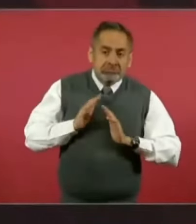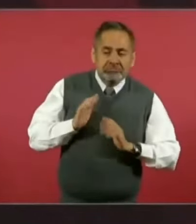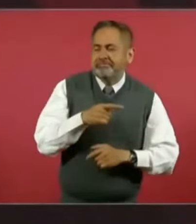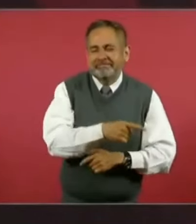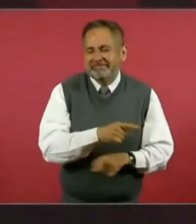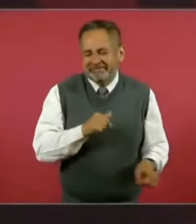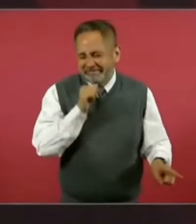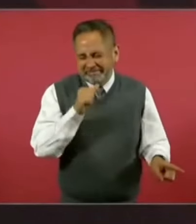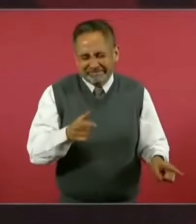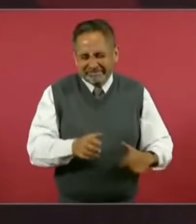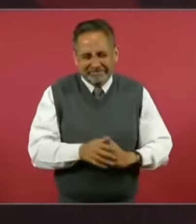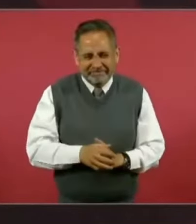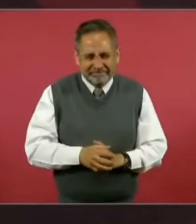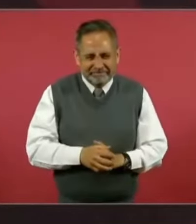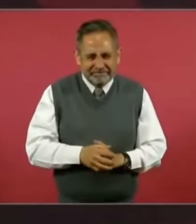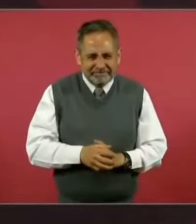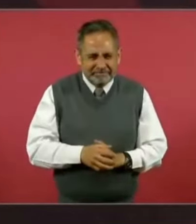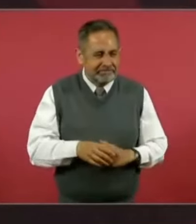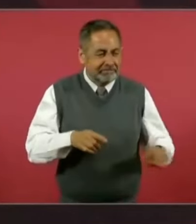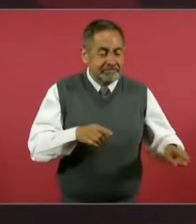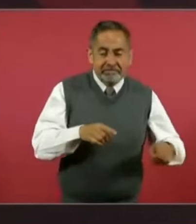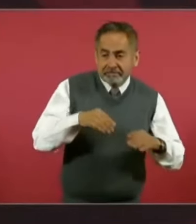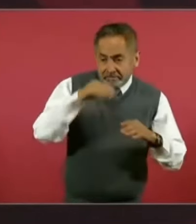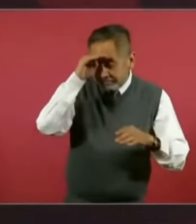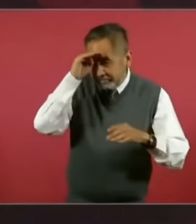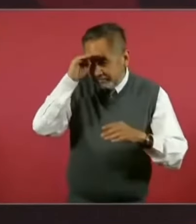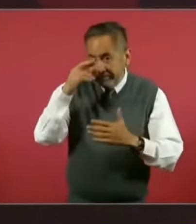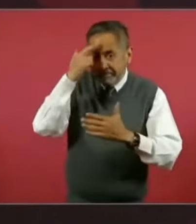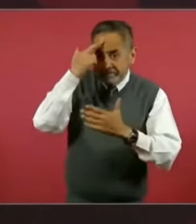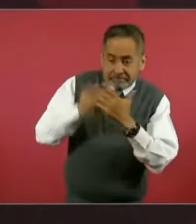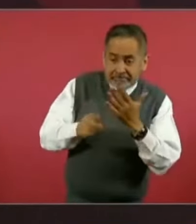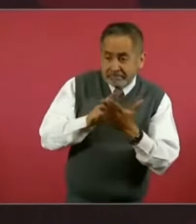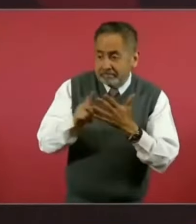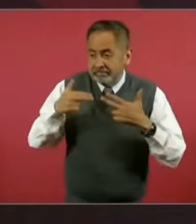les preocupe la violación de los derechos humanos,